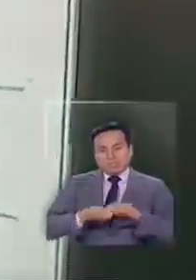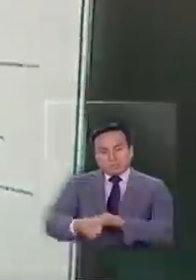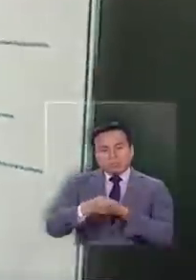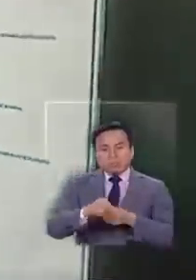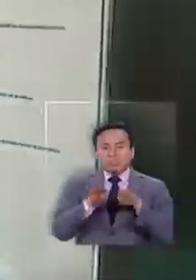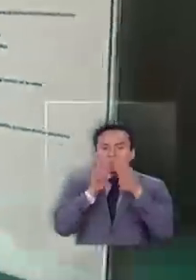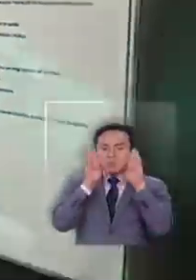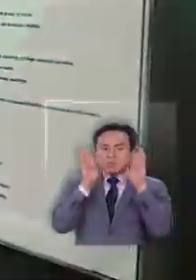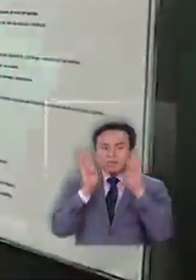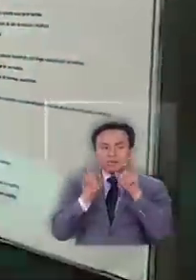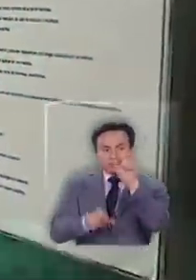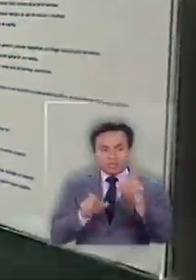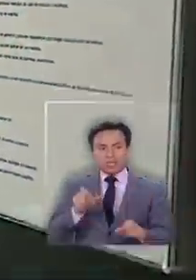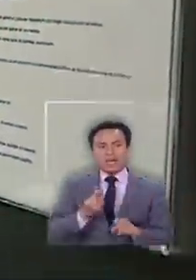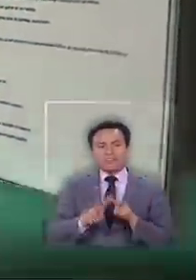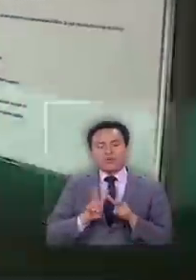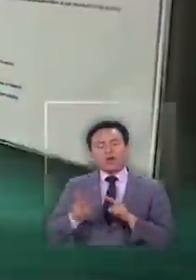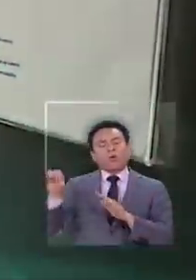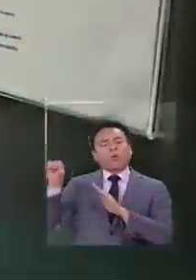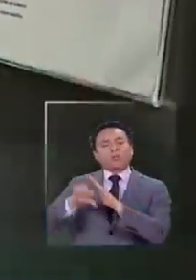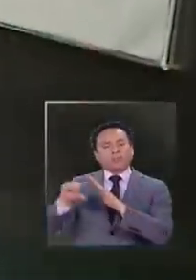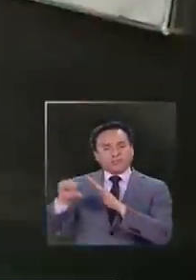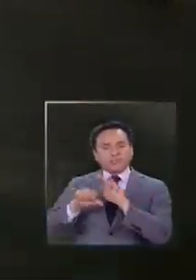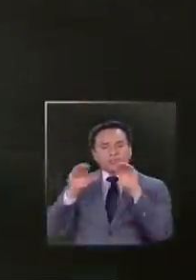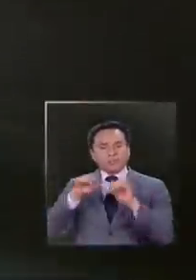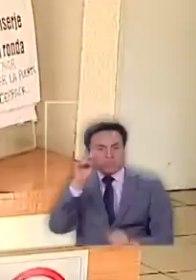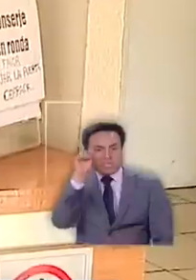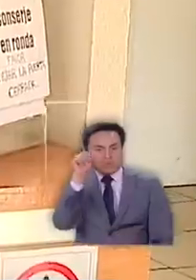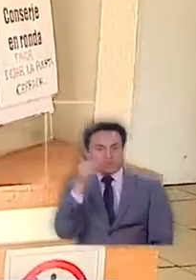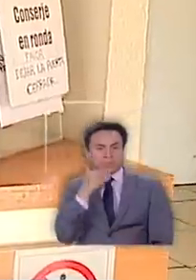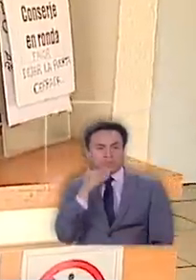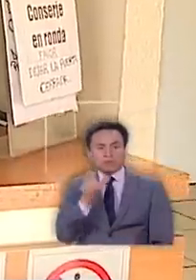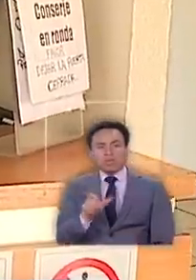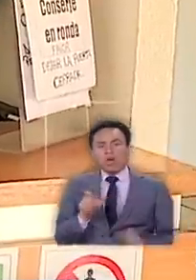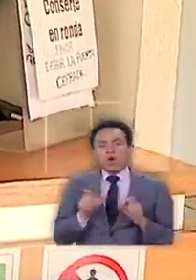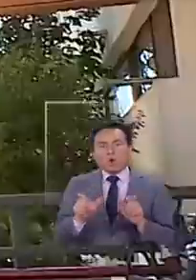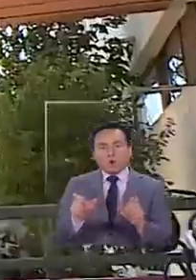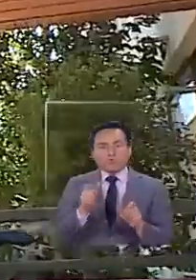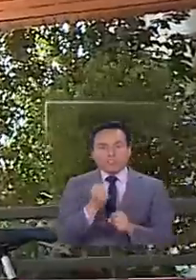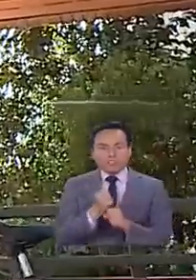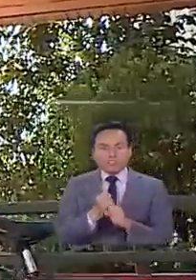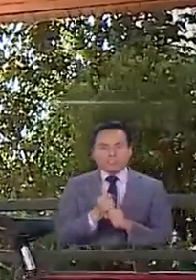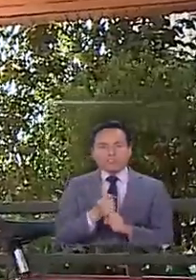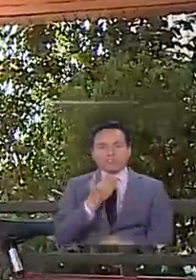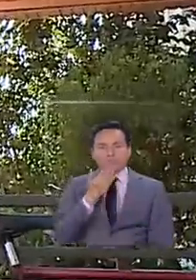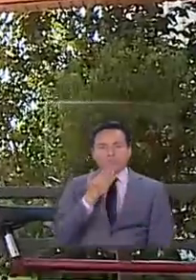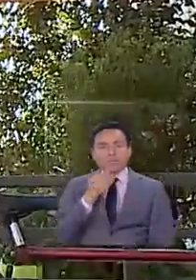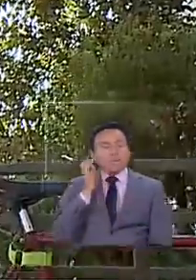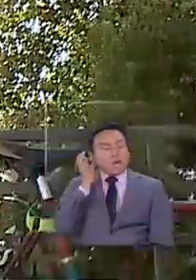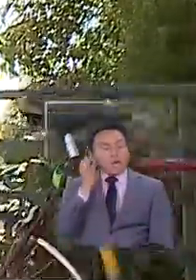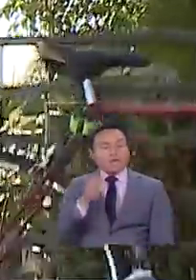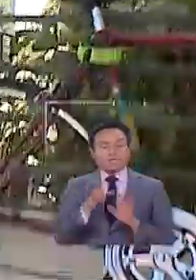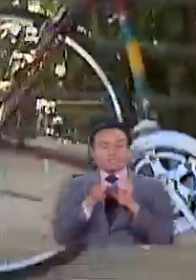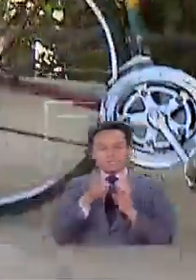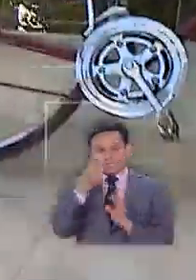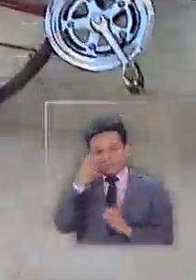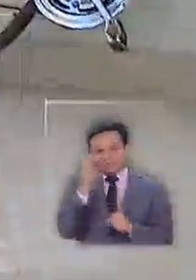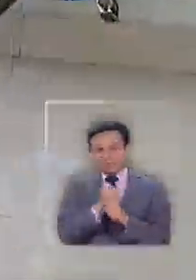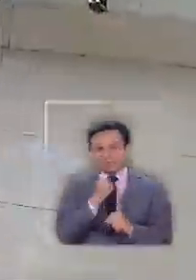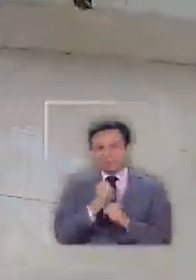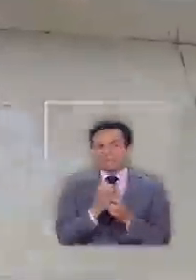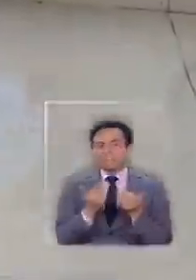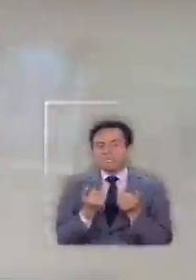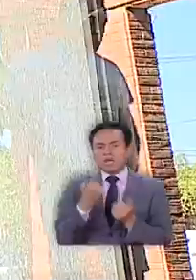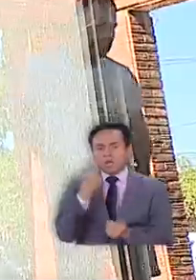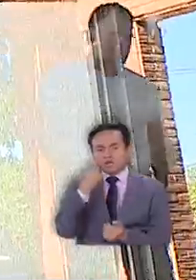permitir que funcionarios de aseo hagan cuarentena misma iniciativa para conserjes. Ella lo agradece pero dice que esta labor necesita